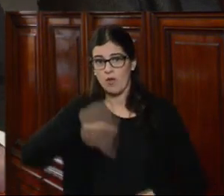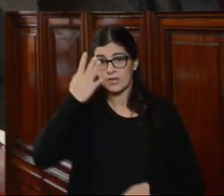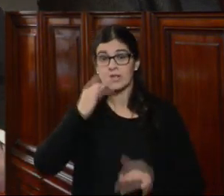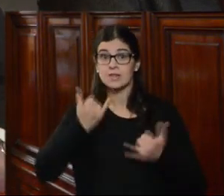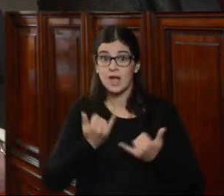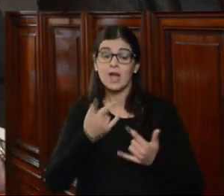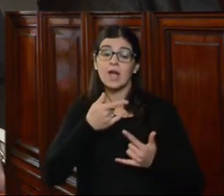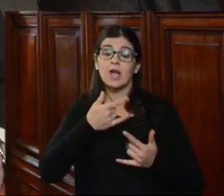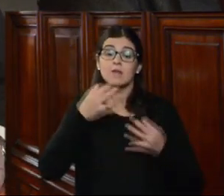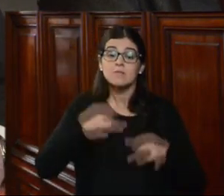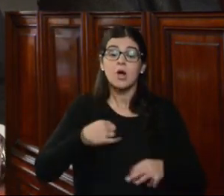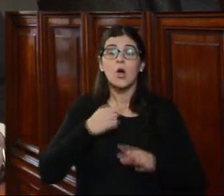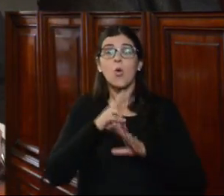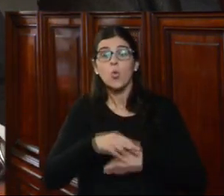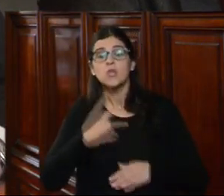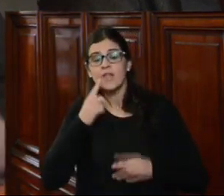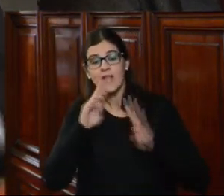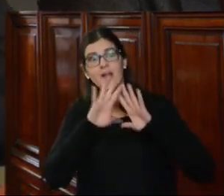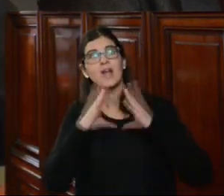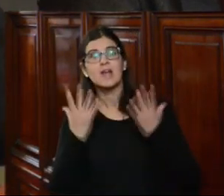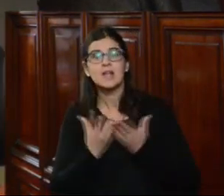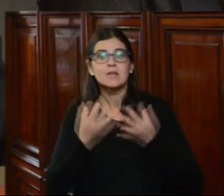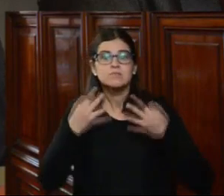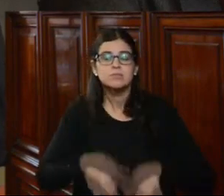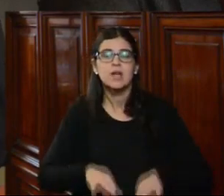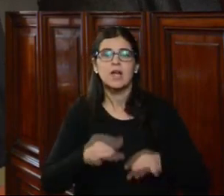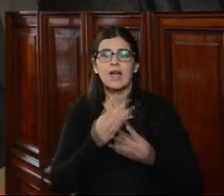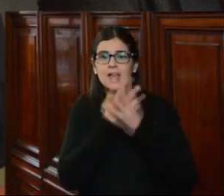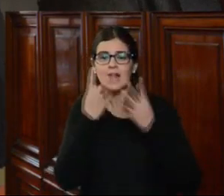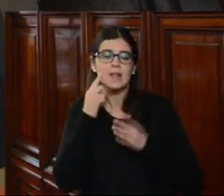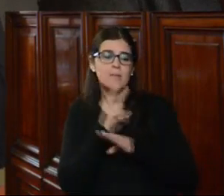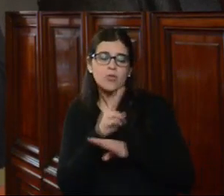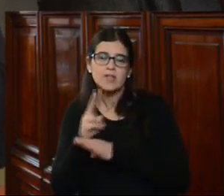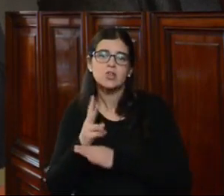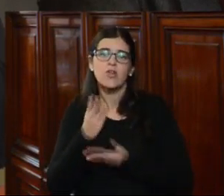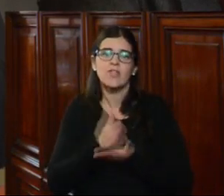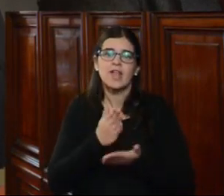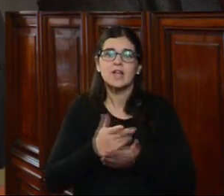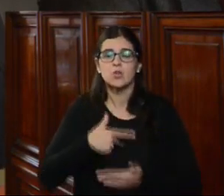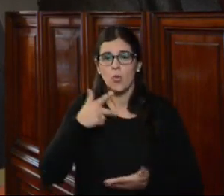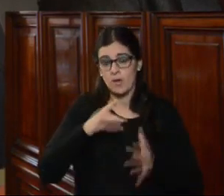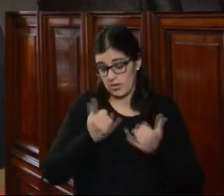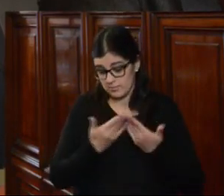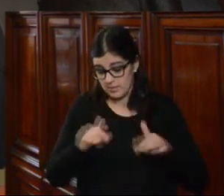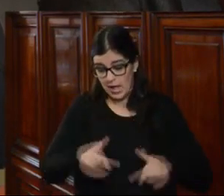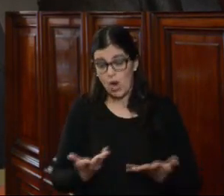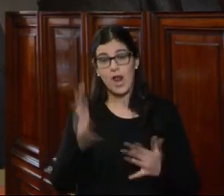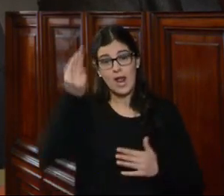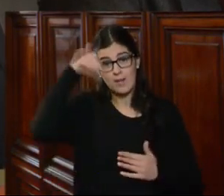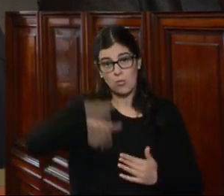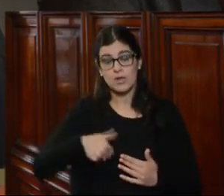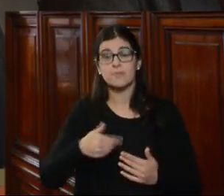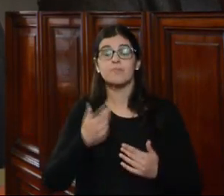hacer uso de la globalidad del sistema de protección de los derechos humanos que está vigente en la República.